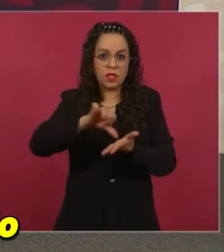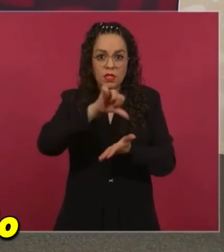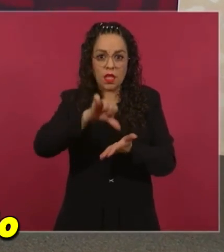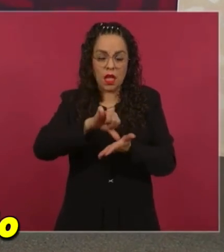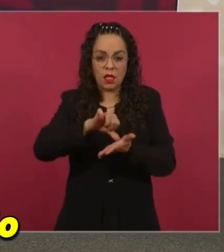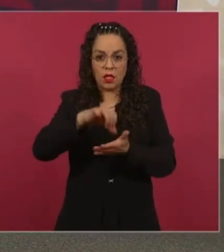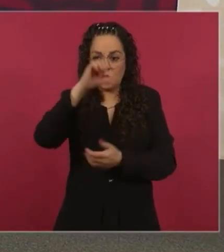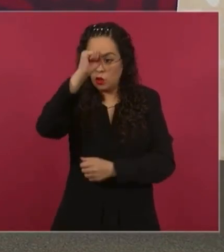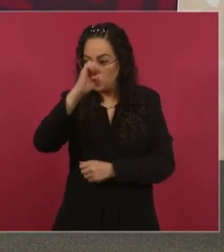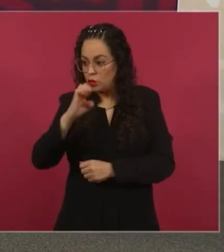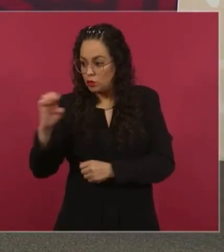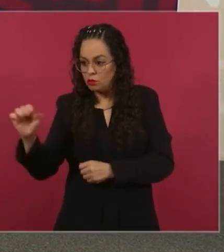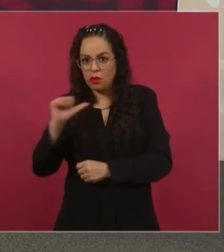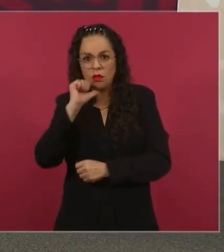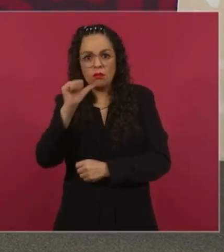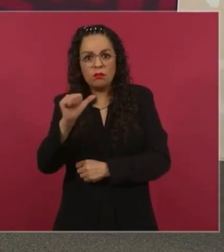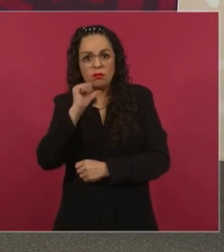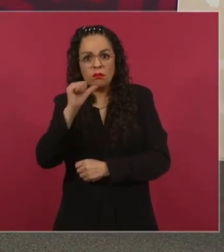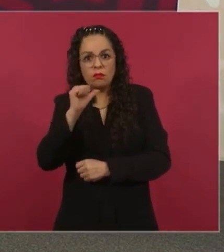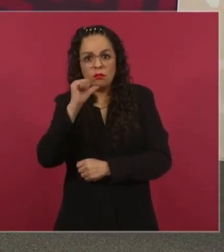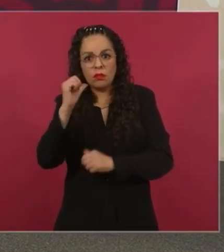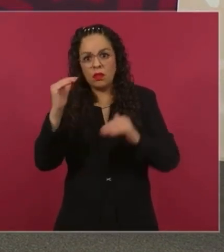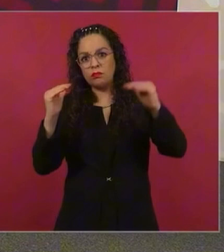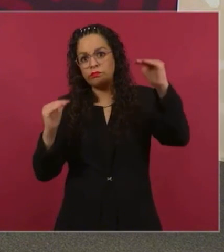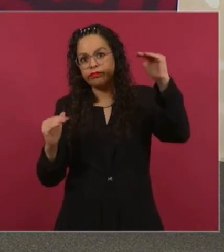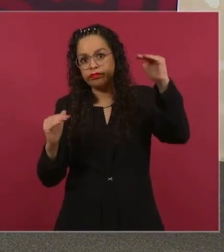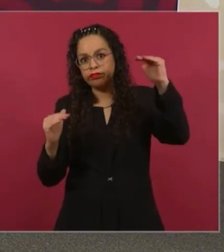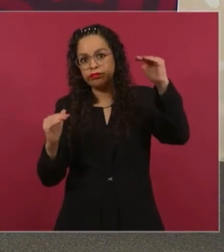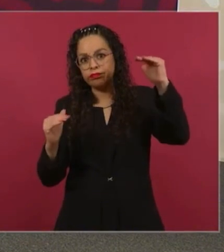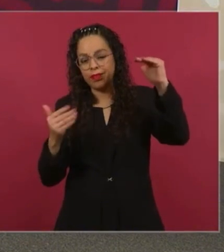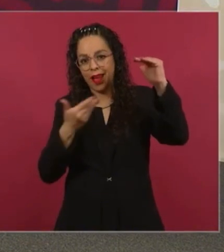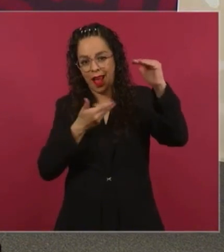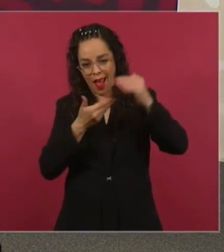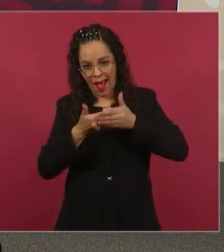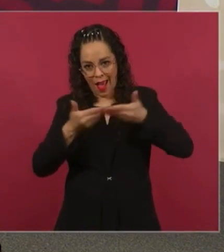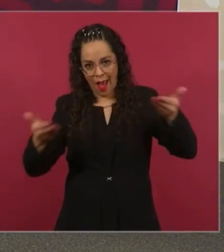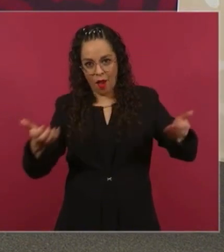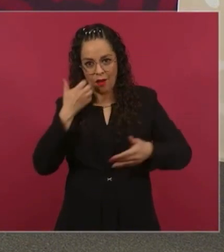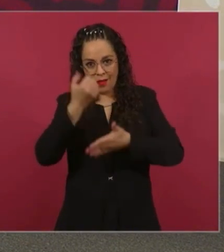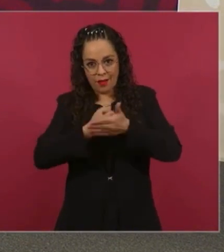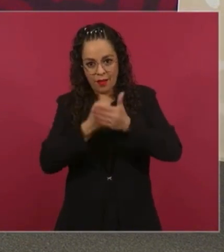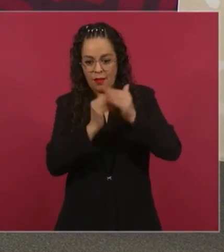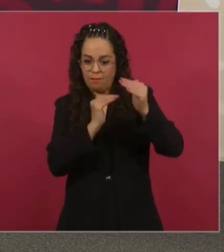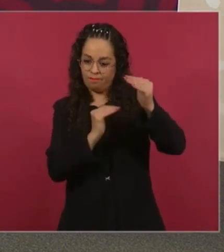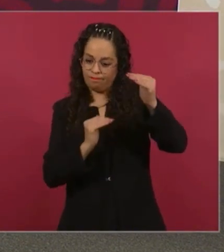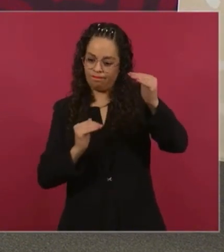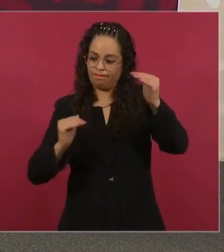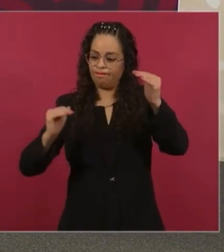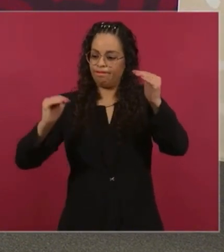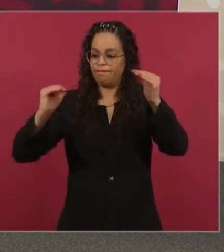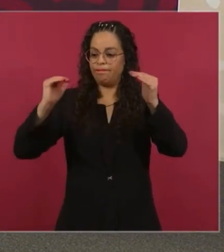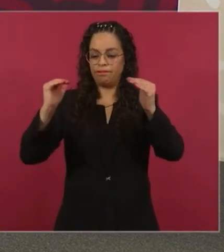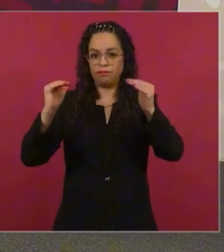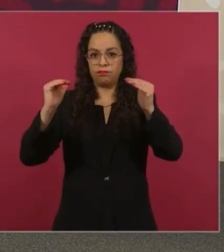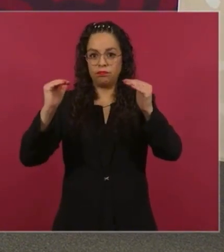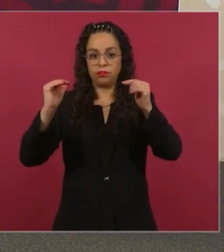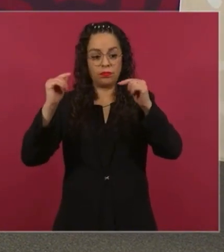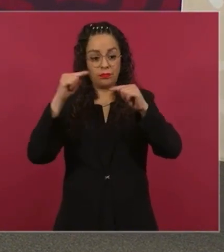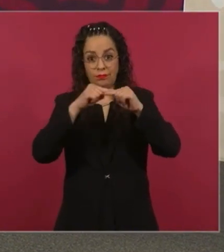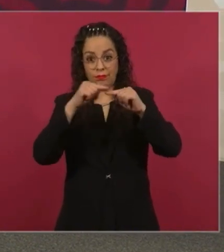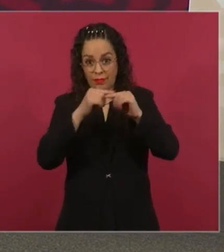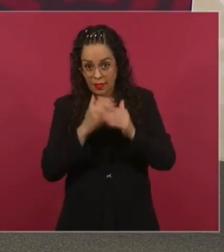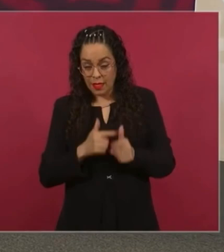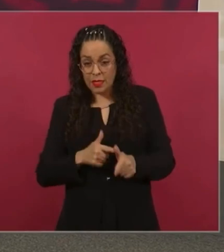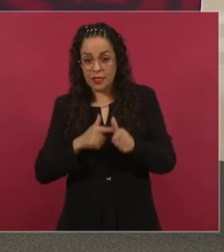emparejando. Queremos que siga creciendo el norte, el Bajío, el centro, pero también el sur y el